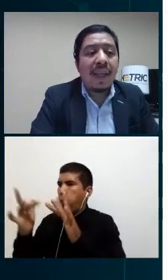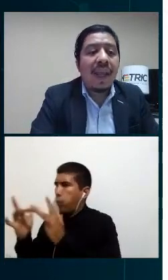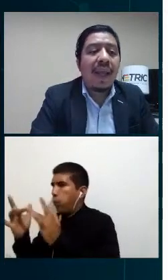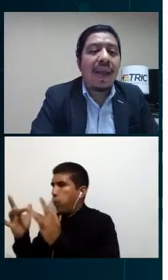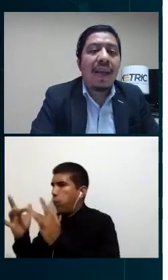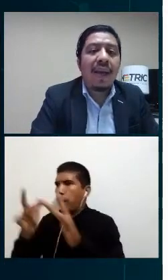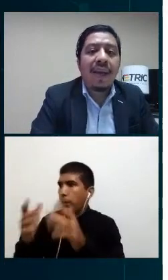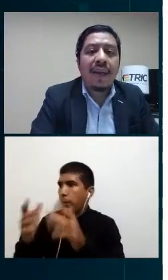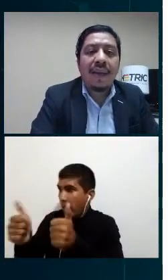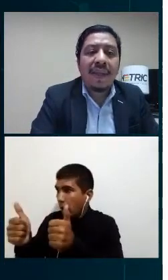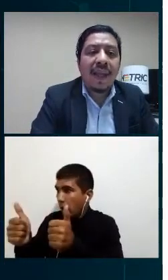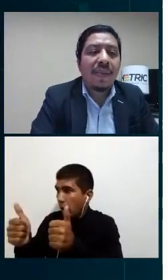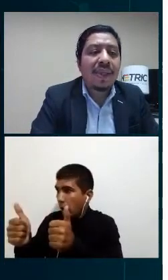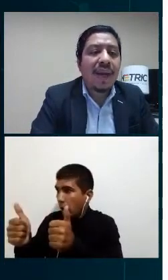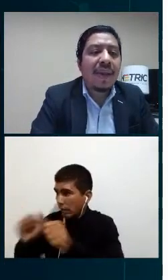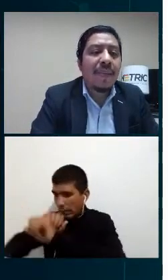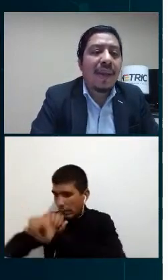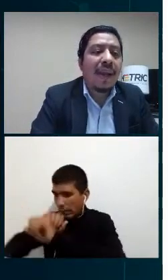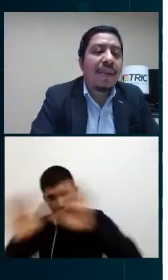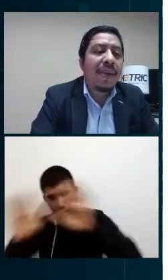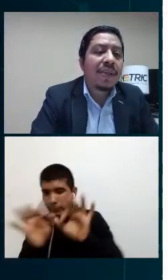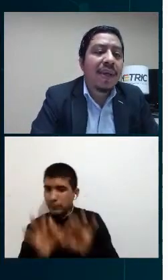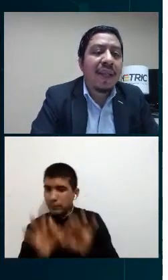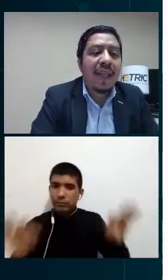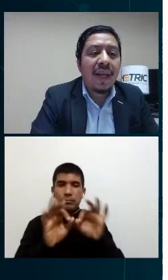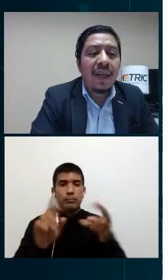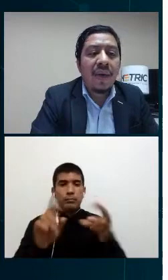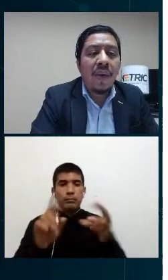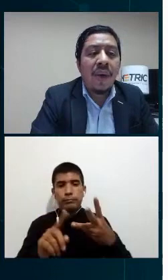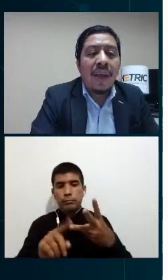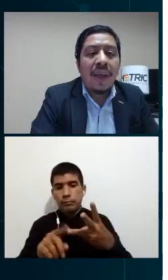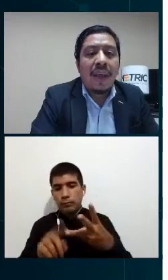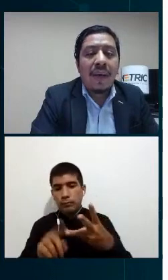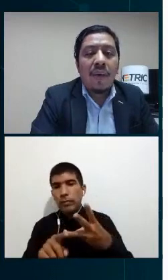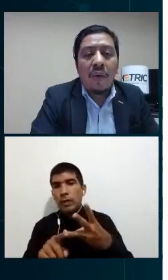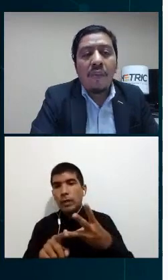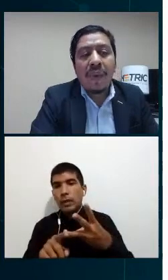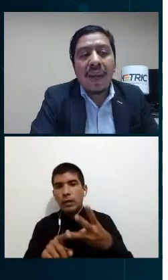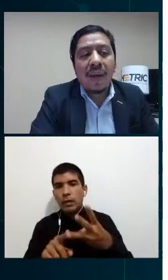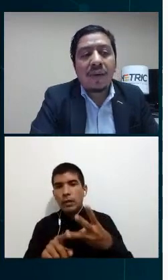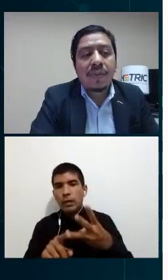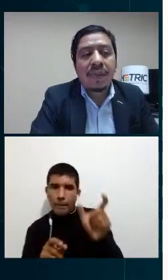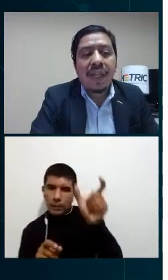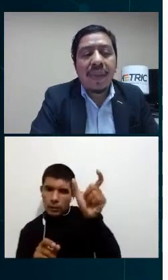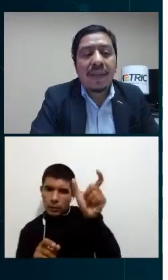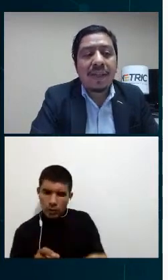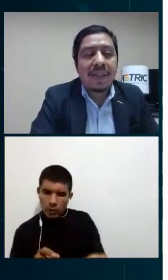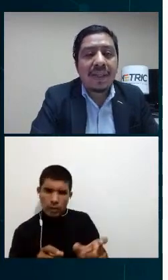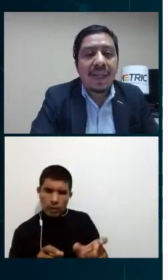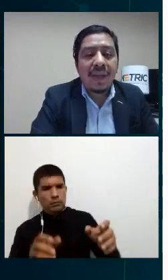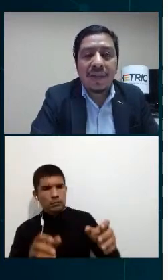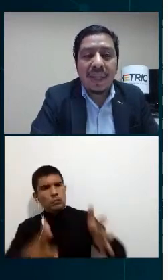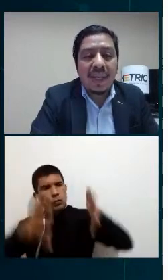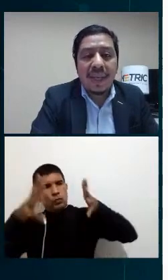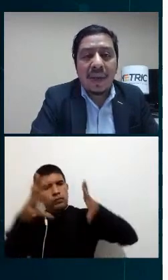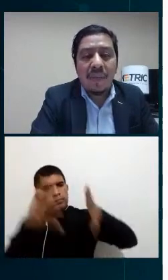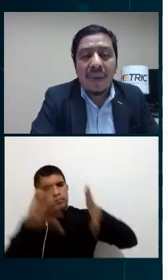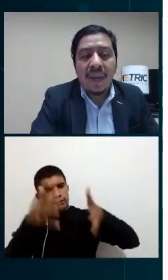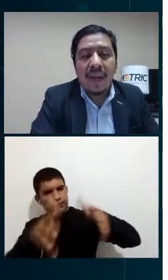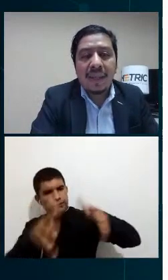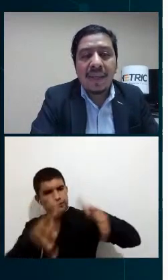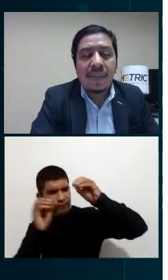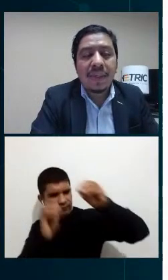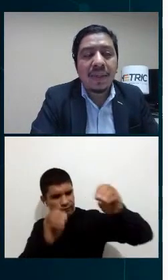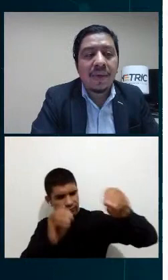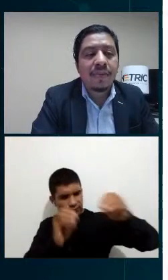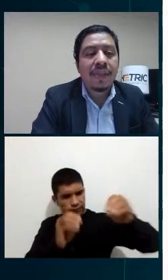y que evitamos que también el personal técnico no cumpliera los procedimientos es decir ellos tenían que